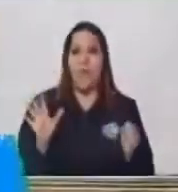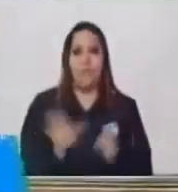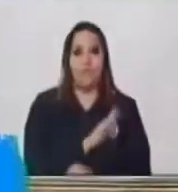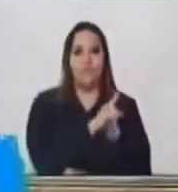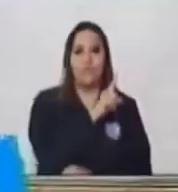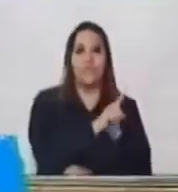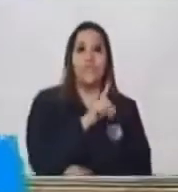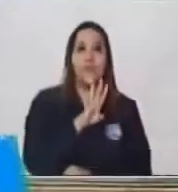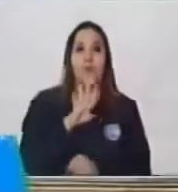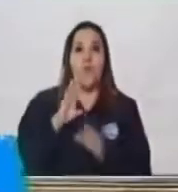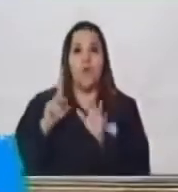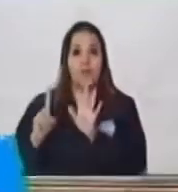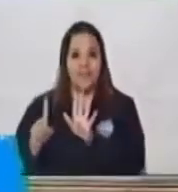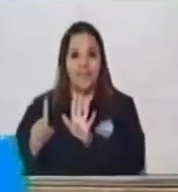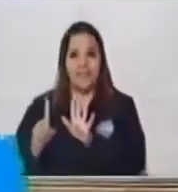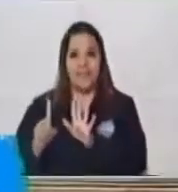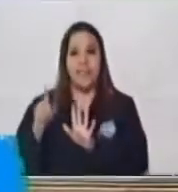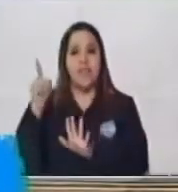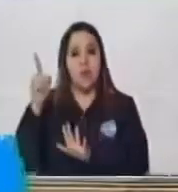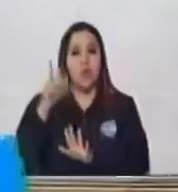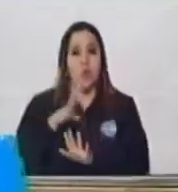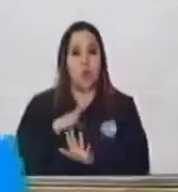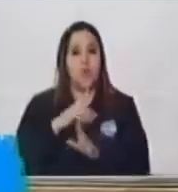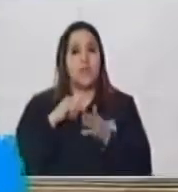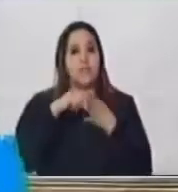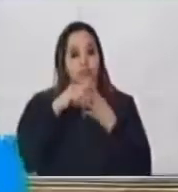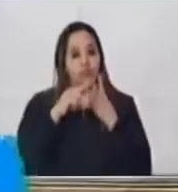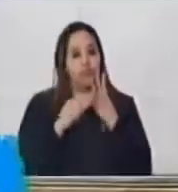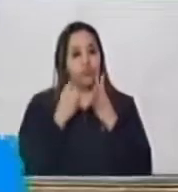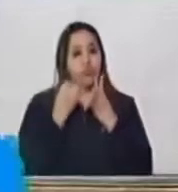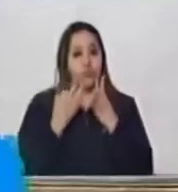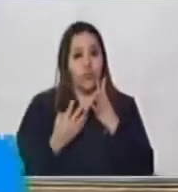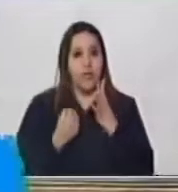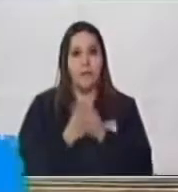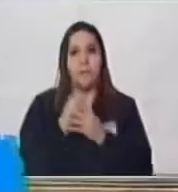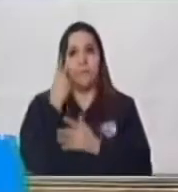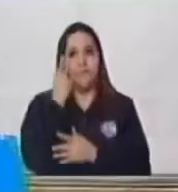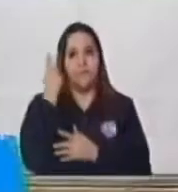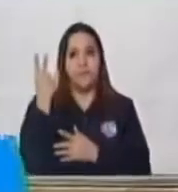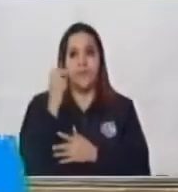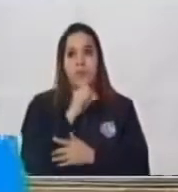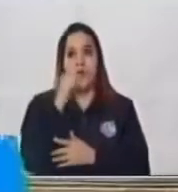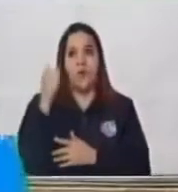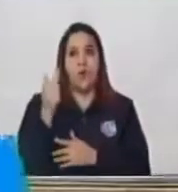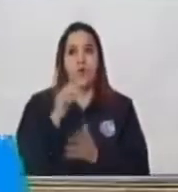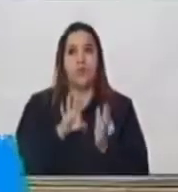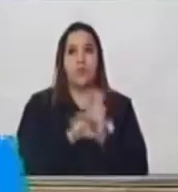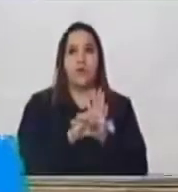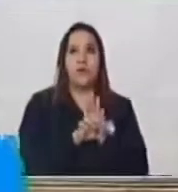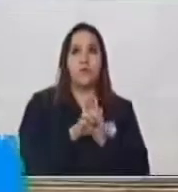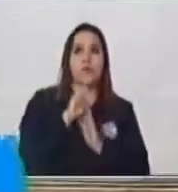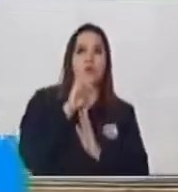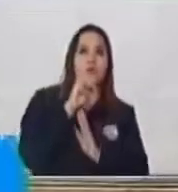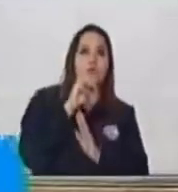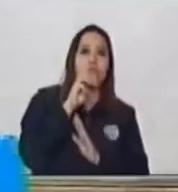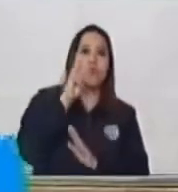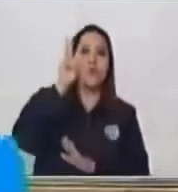es como tenemos que ir realizando nuestras operaciones Nos venimos hacia acá 8 más 5